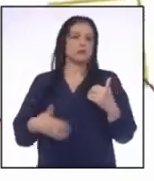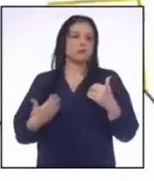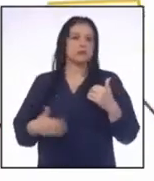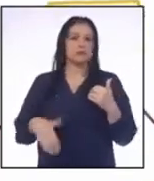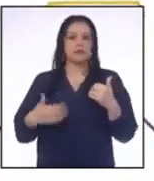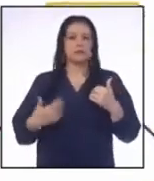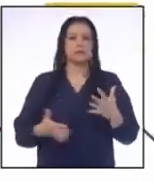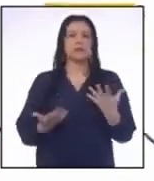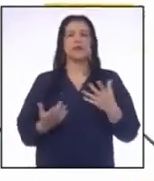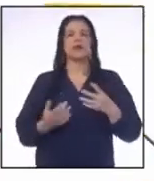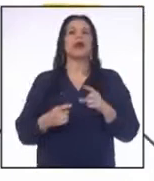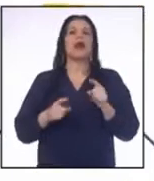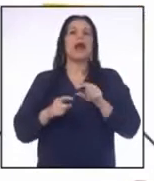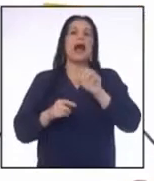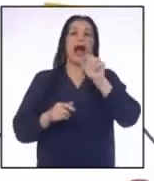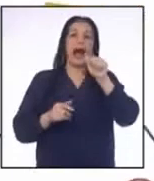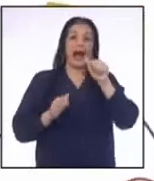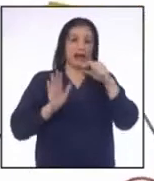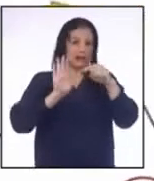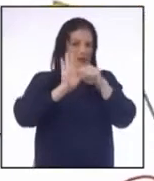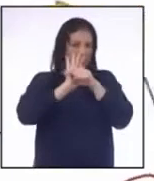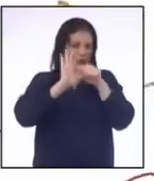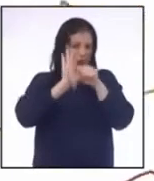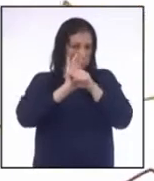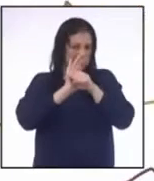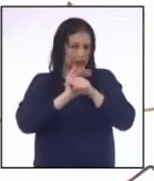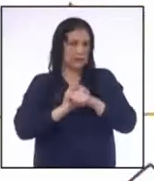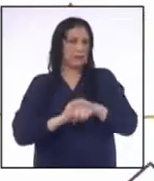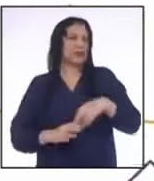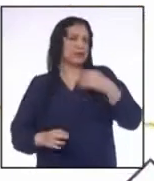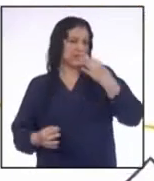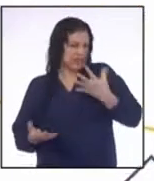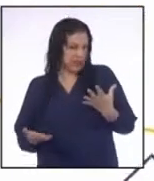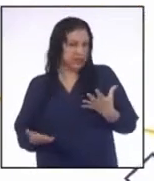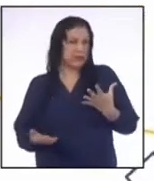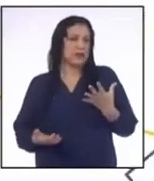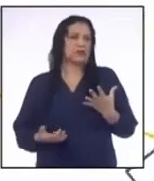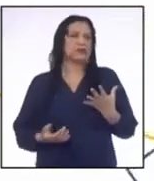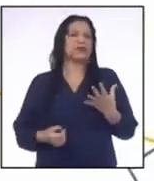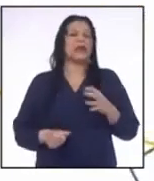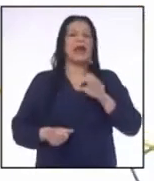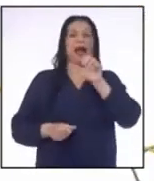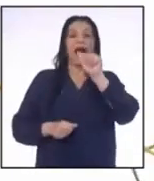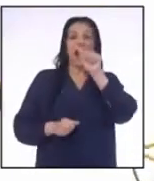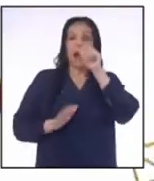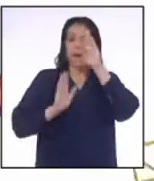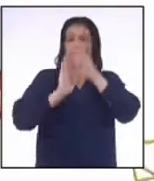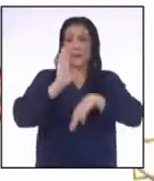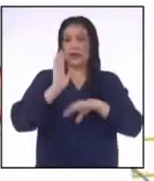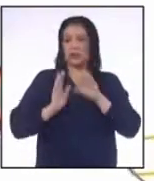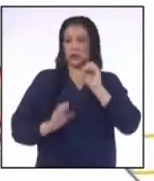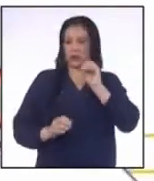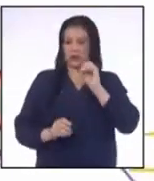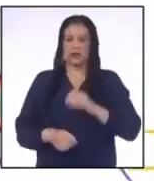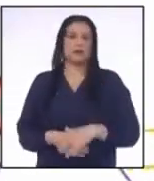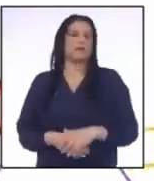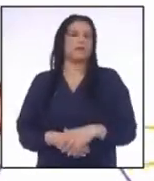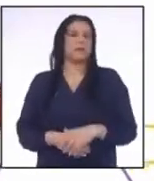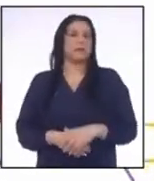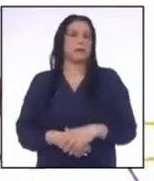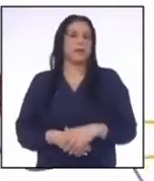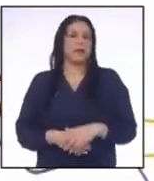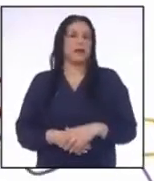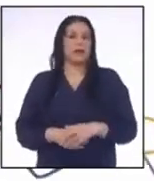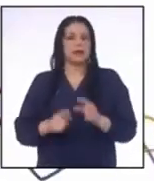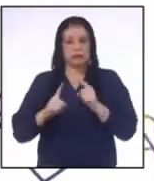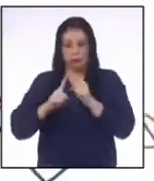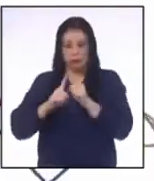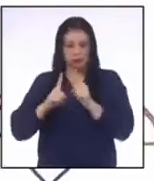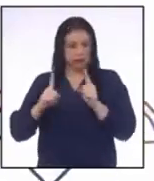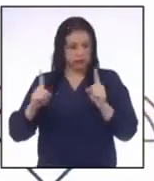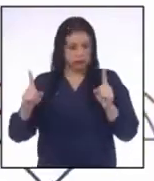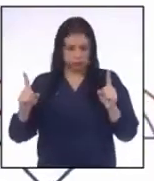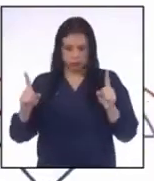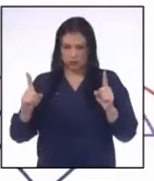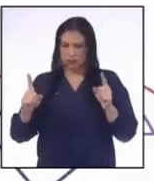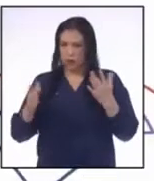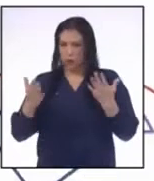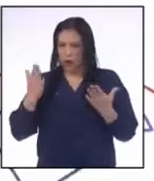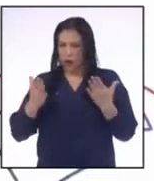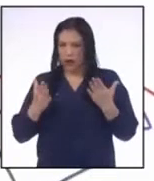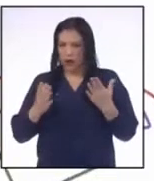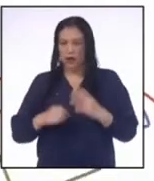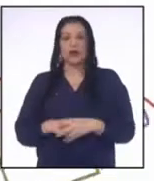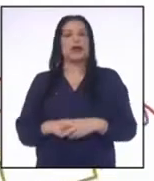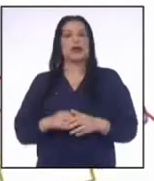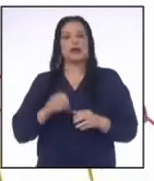A es negativo, si y solo si A es menor que 0 Al ubicarnos en la recta numérica